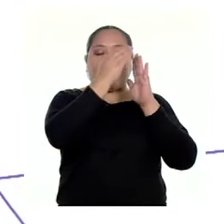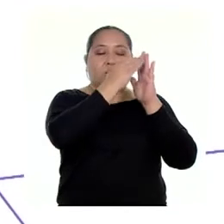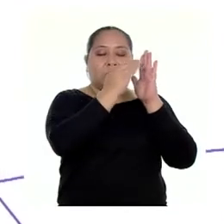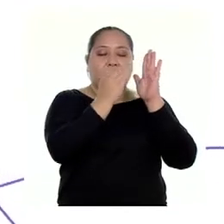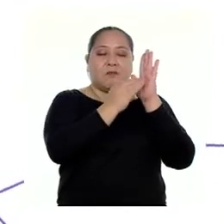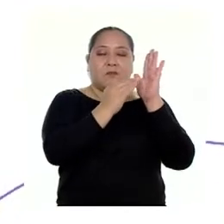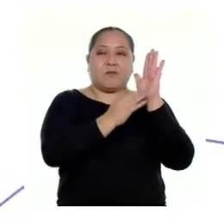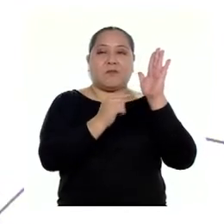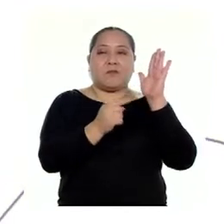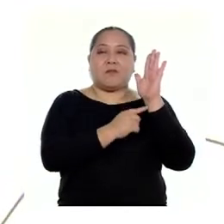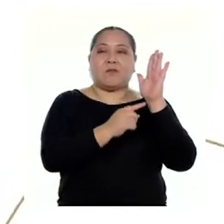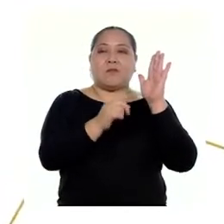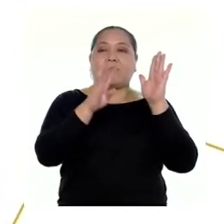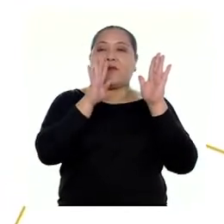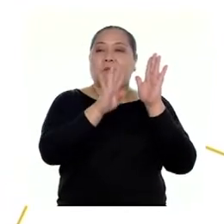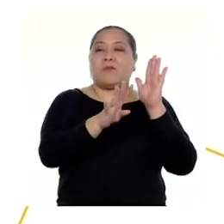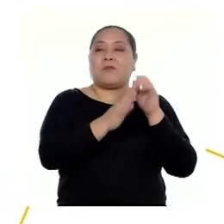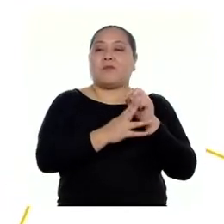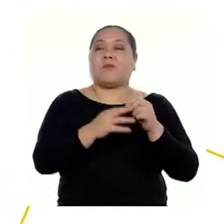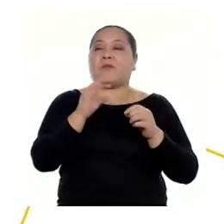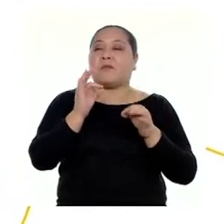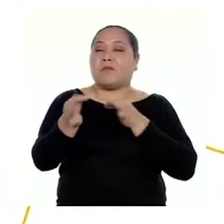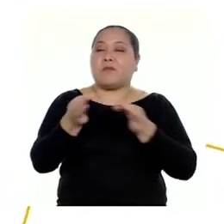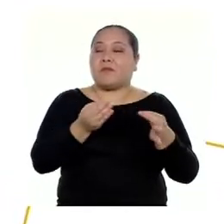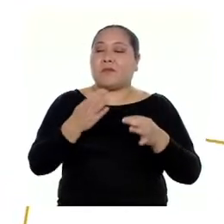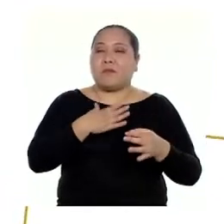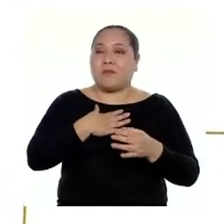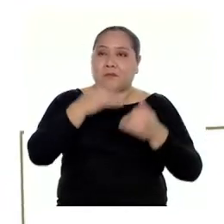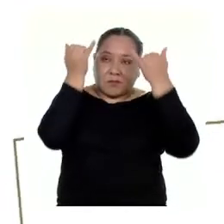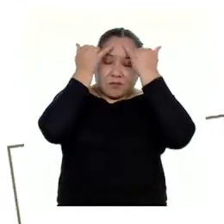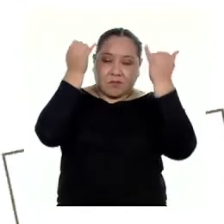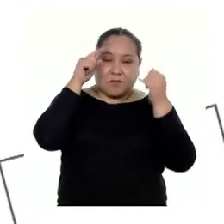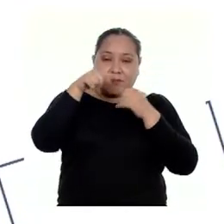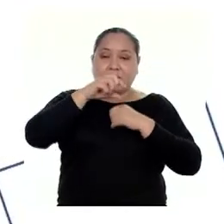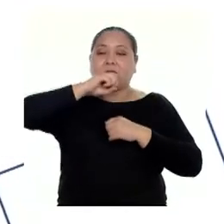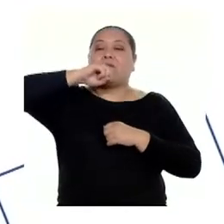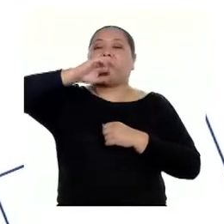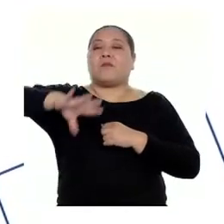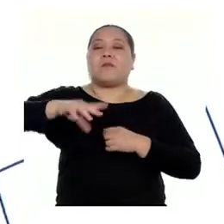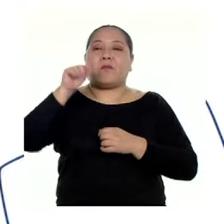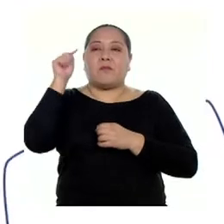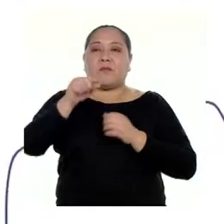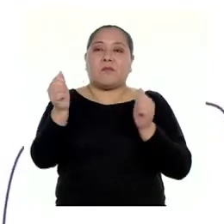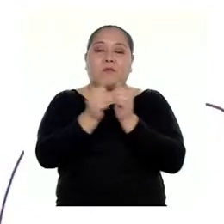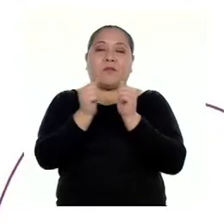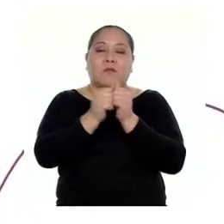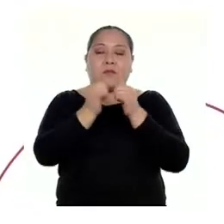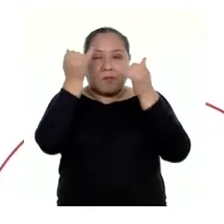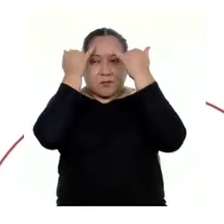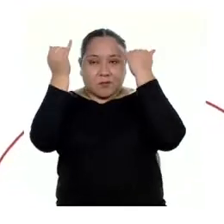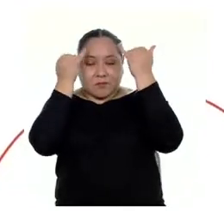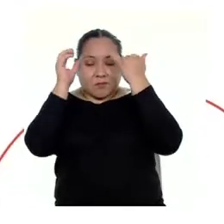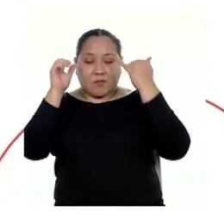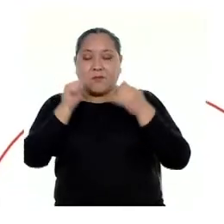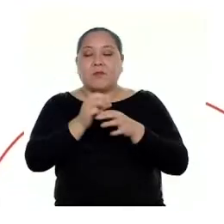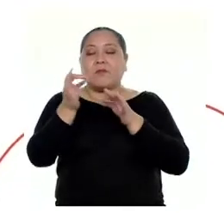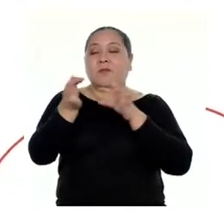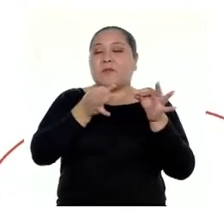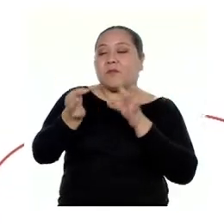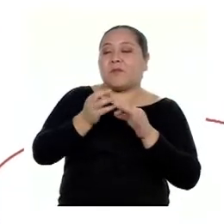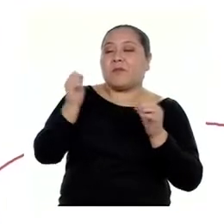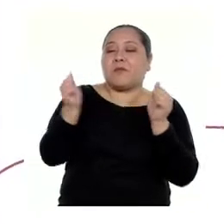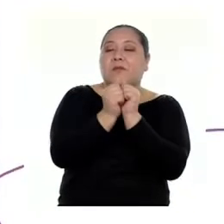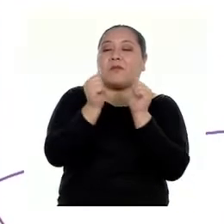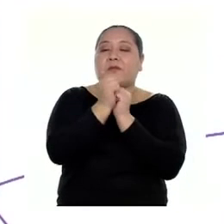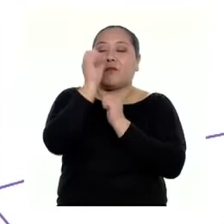justifiqué mi postura respecto a una afirmación mediante planteamientos argumentados con porcentajes.